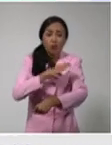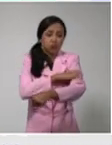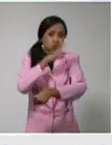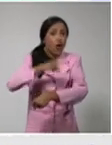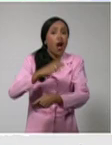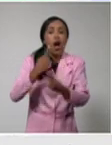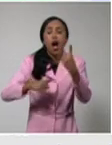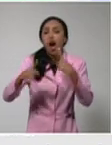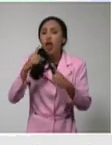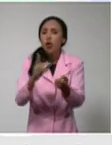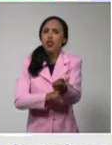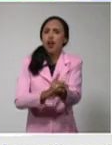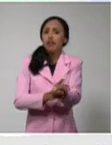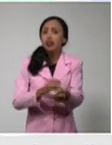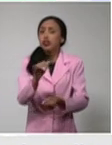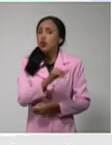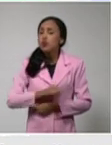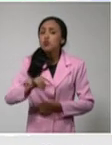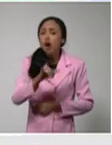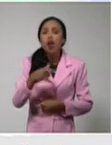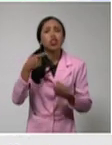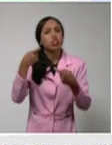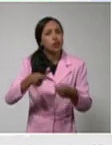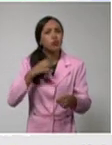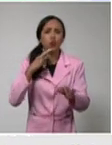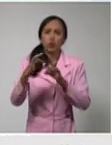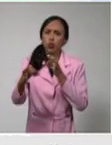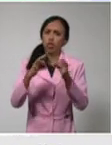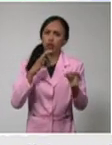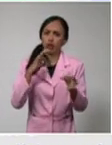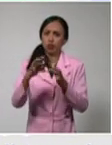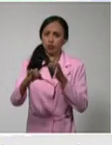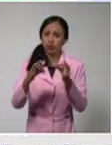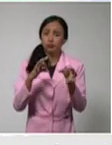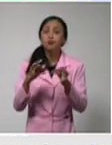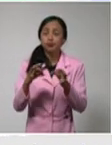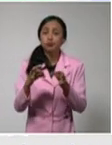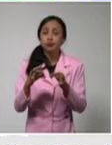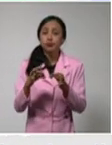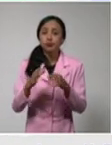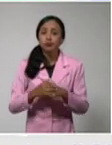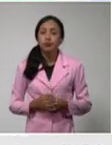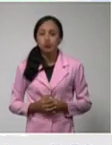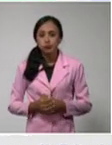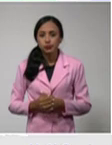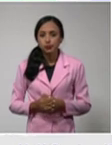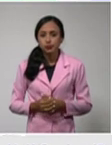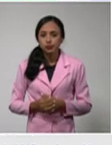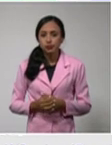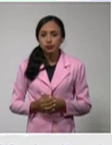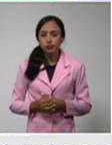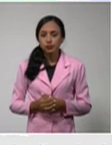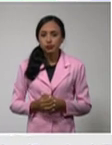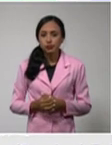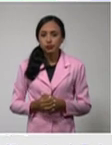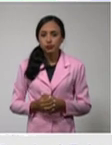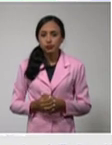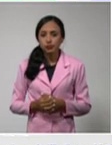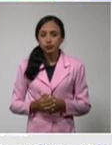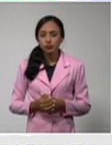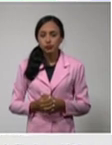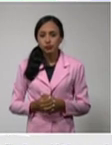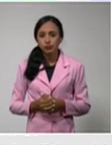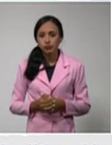salir, relacionarnos hasta tanto disminuye un poco la transmisión que se está teniendo en estos